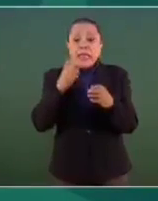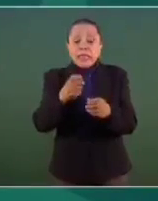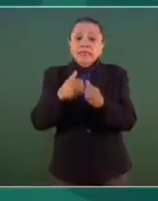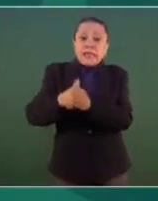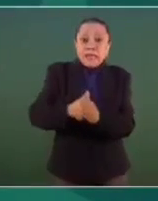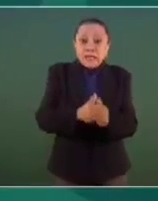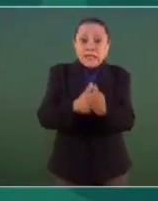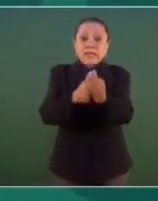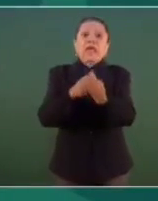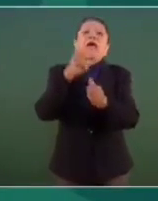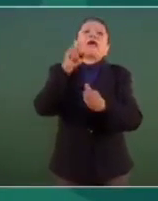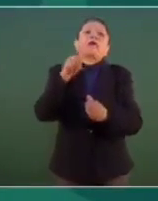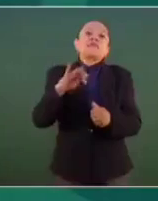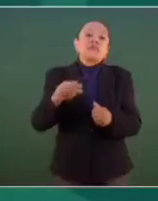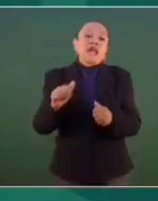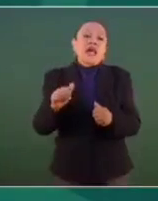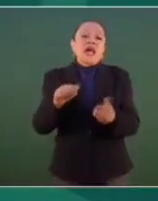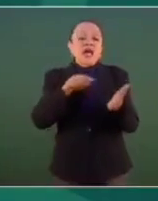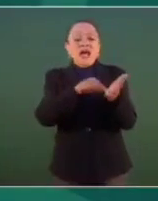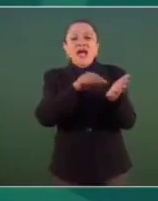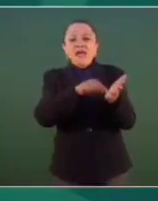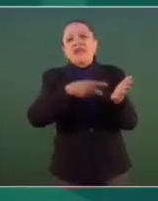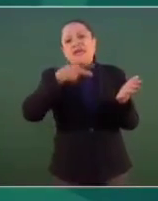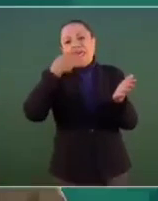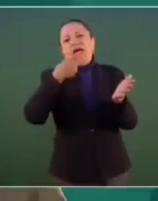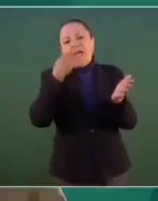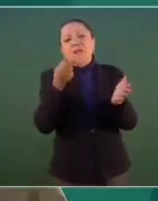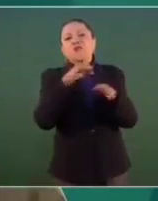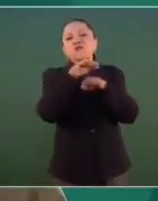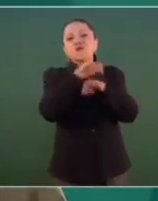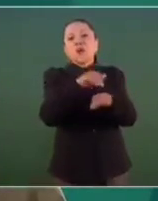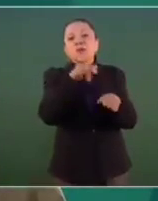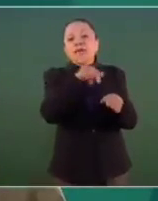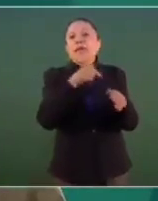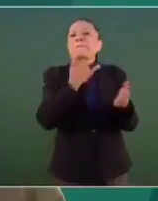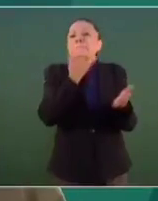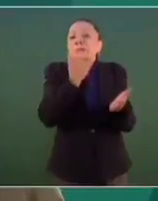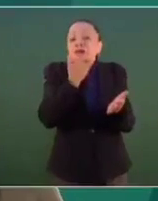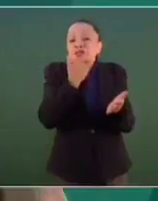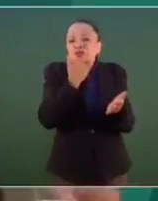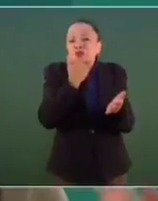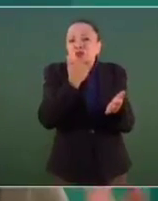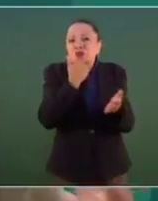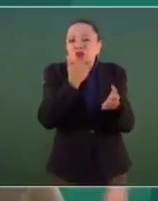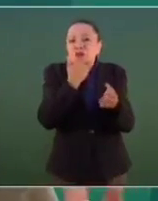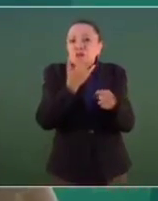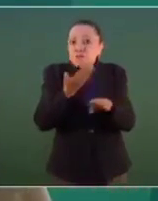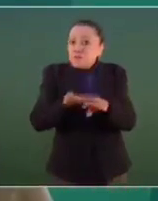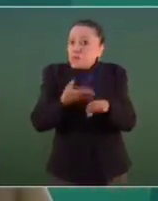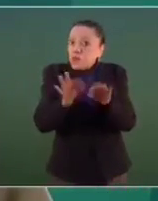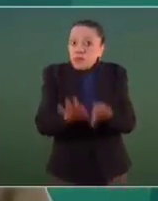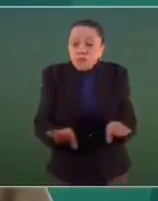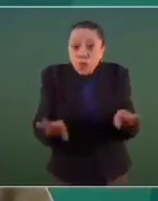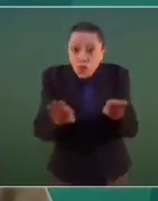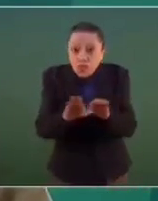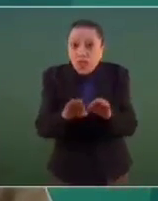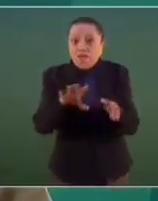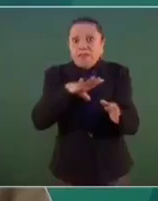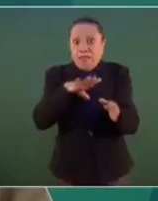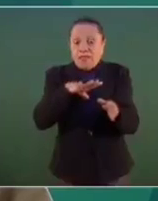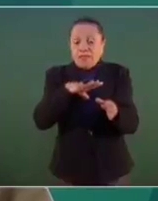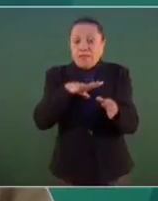se habla del perdón, de la importancia que tiene el perdón